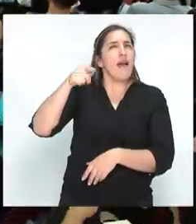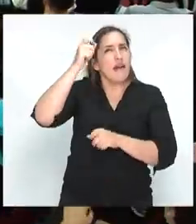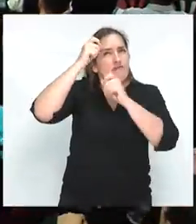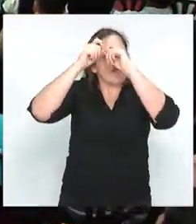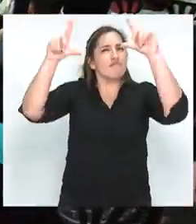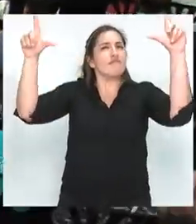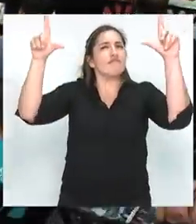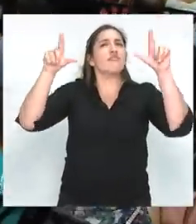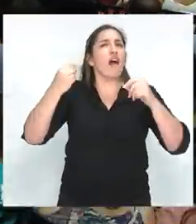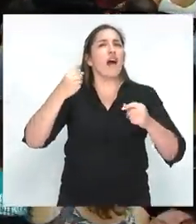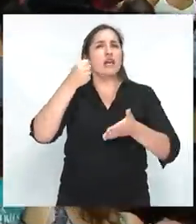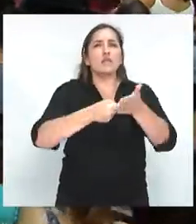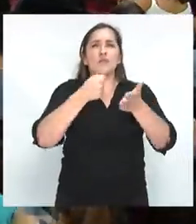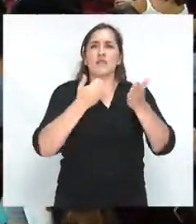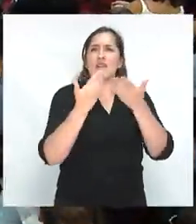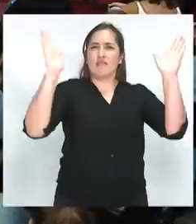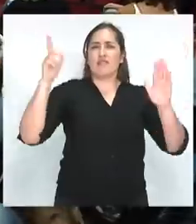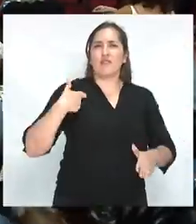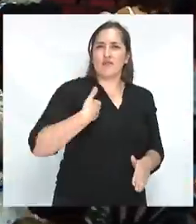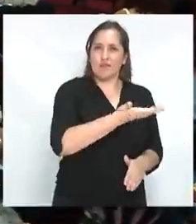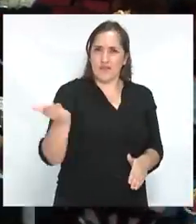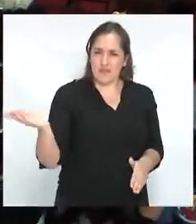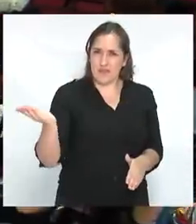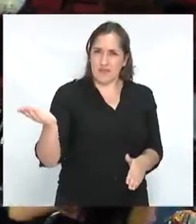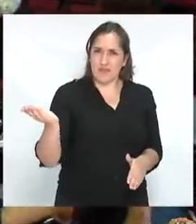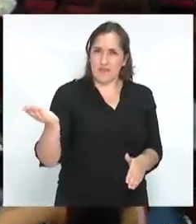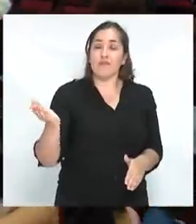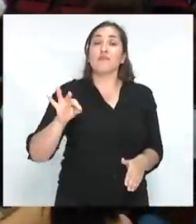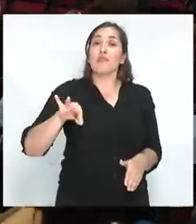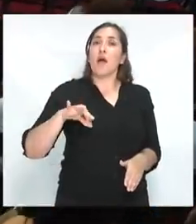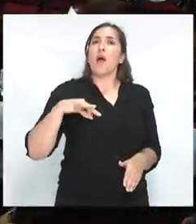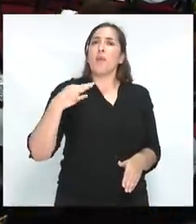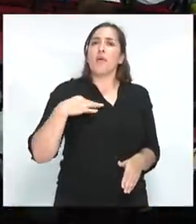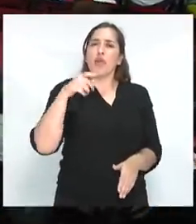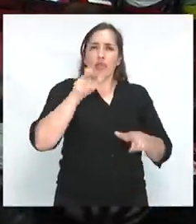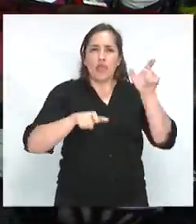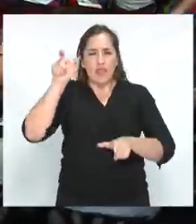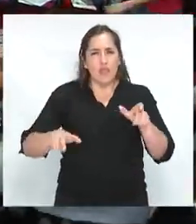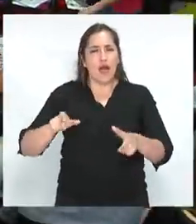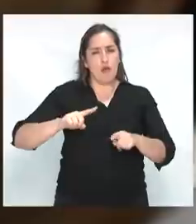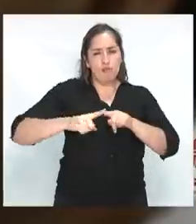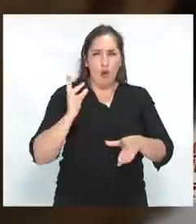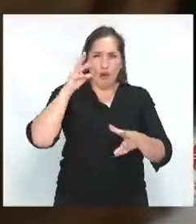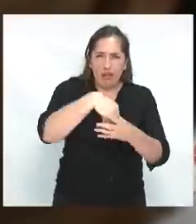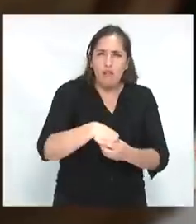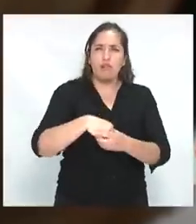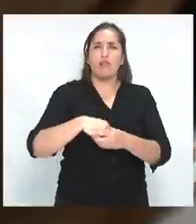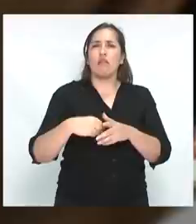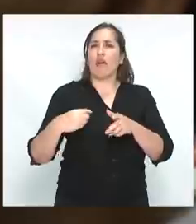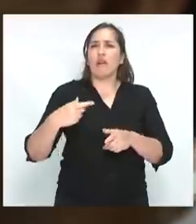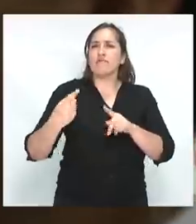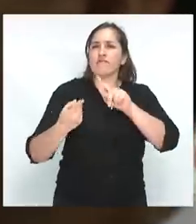libertad social en la que la vida política, la toma de decisiones, las relaciones